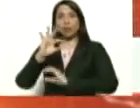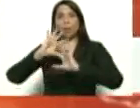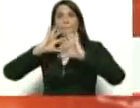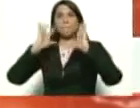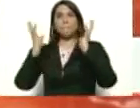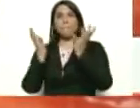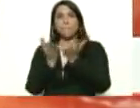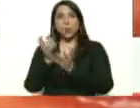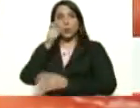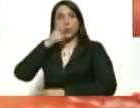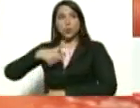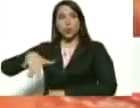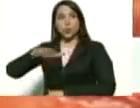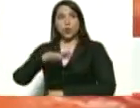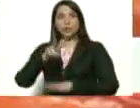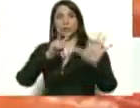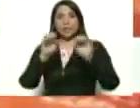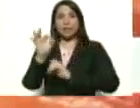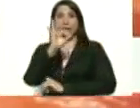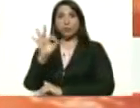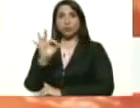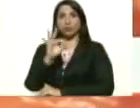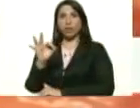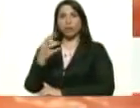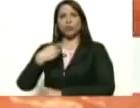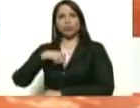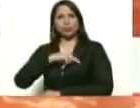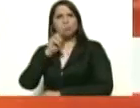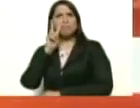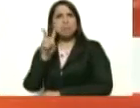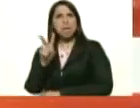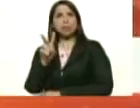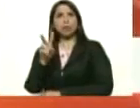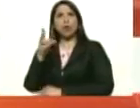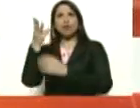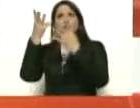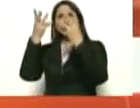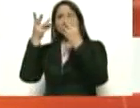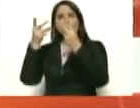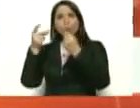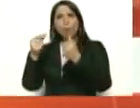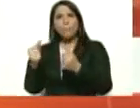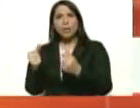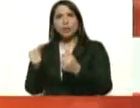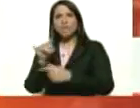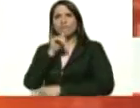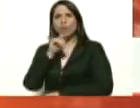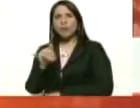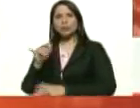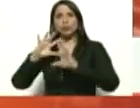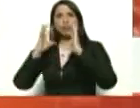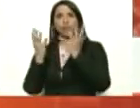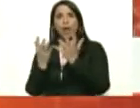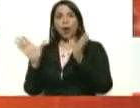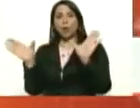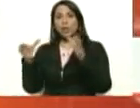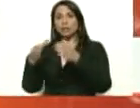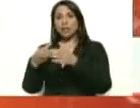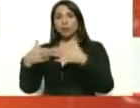70 ya, estaba viendo unos números aquí, en las páginas internacionales de la Organización Mundial de la Salud,